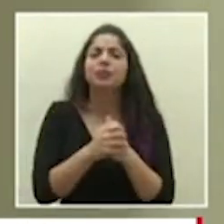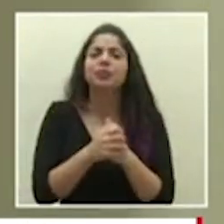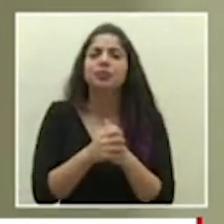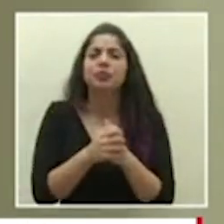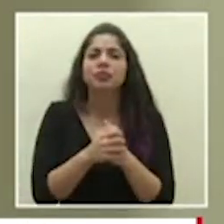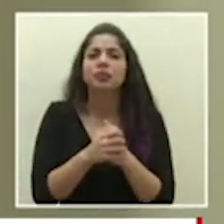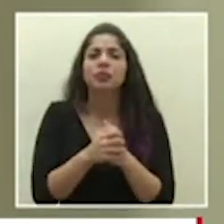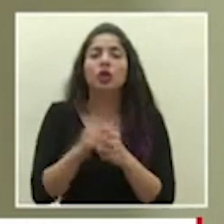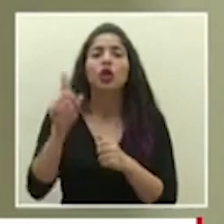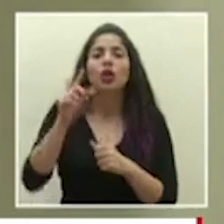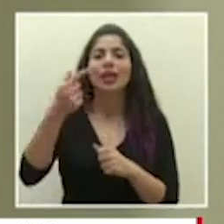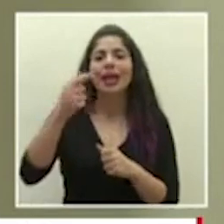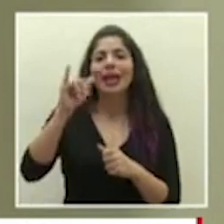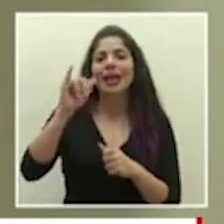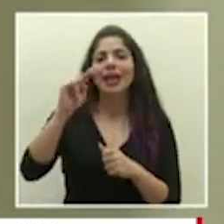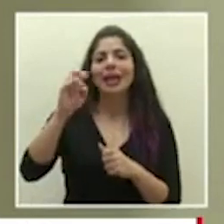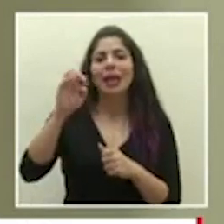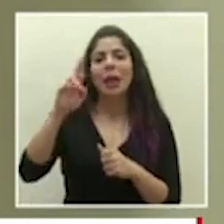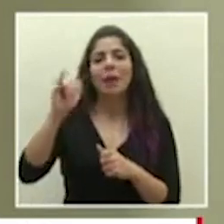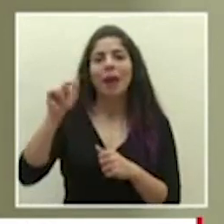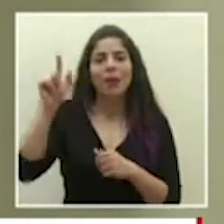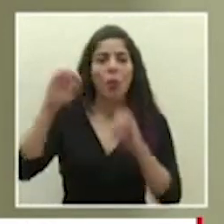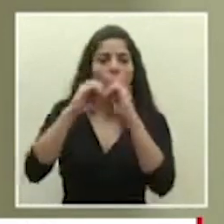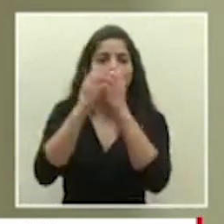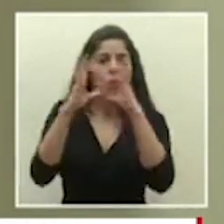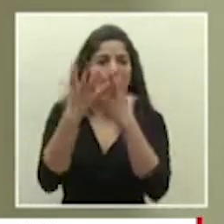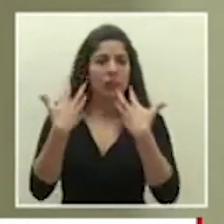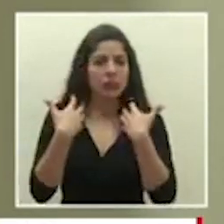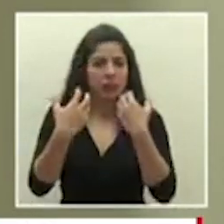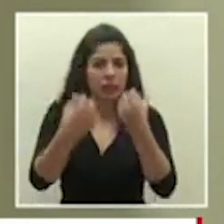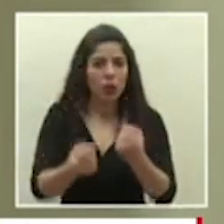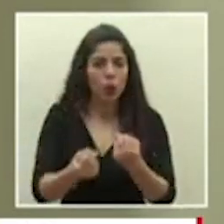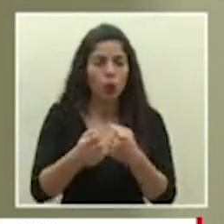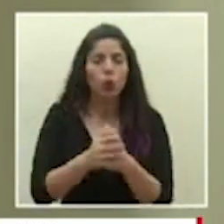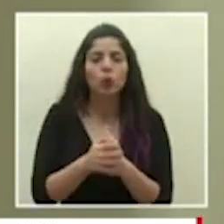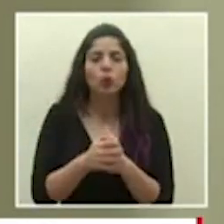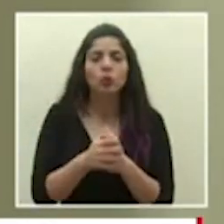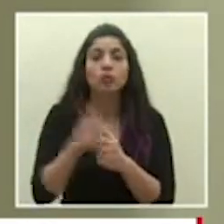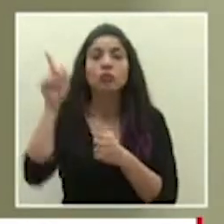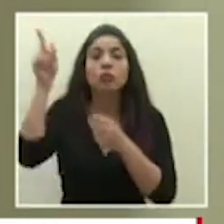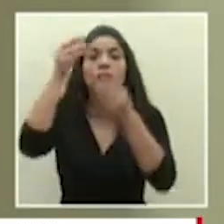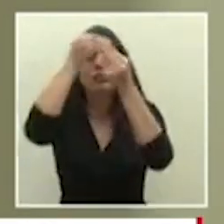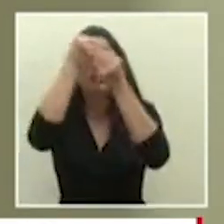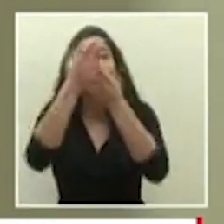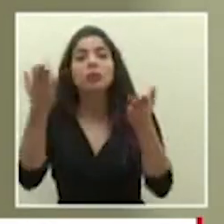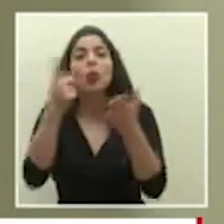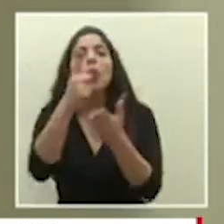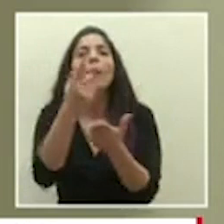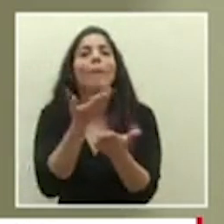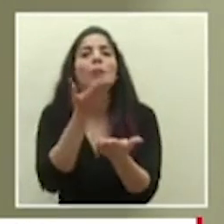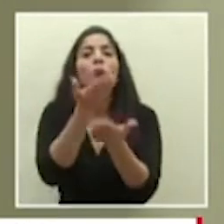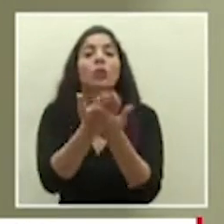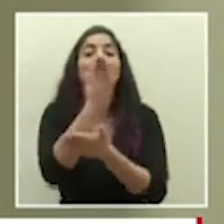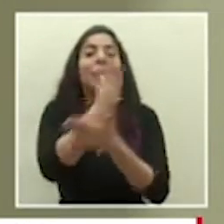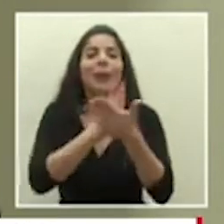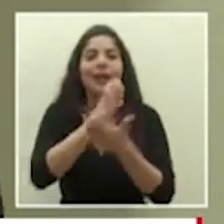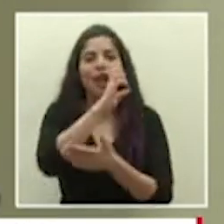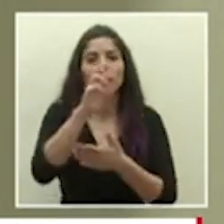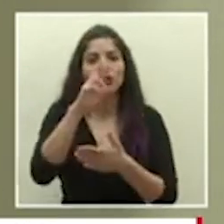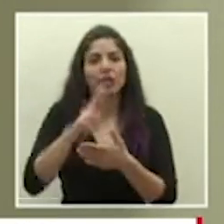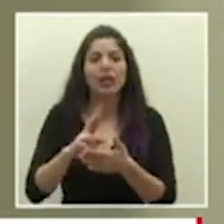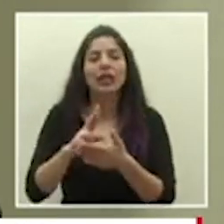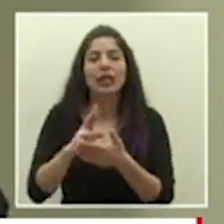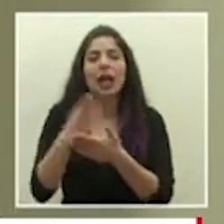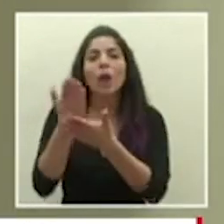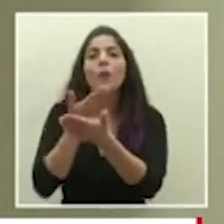en ginebra en la oms donde se anunció una propuesta de costa rica de crear este